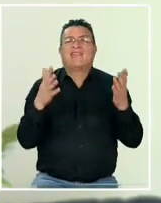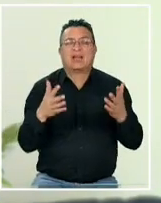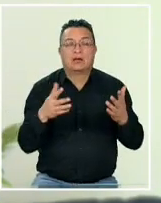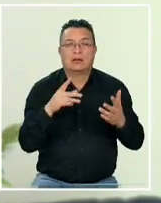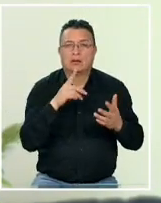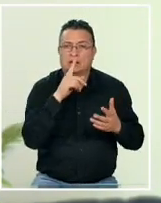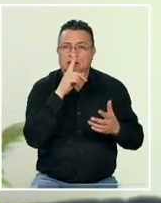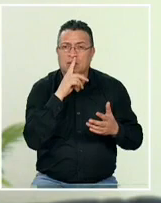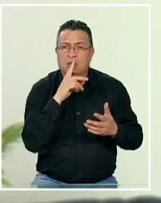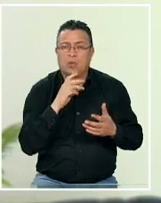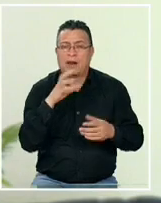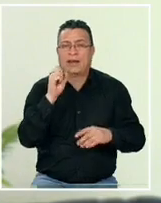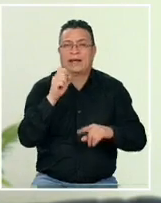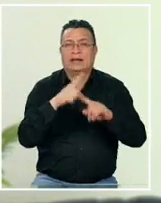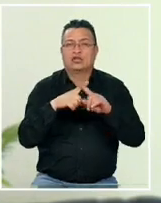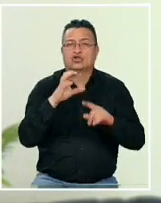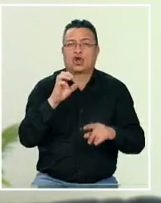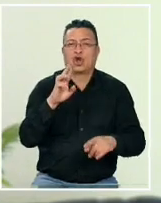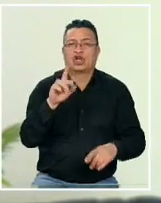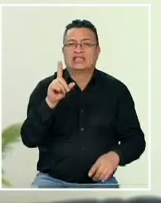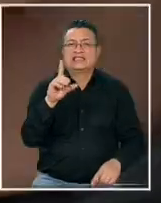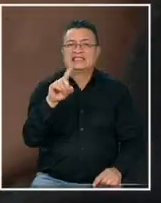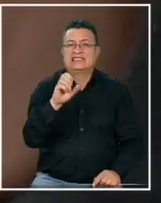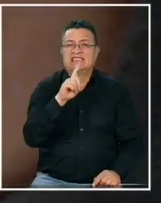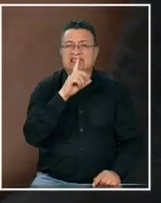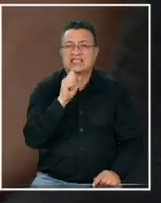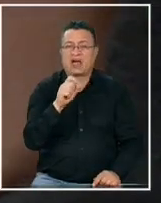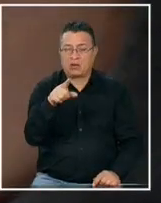pocas palabras exorcizarlo porque tiene demonios